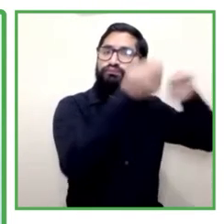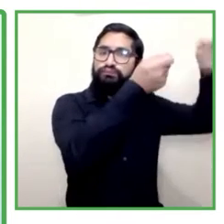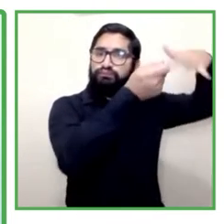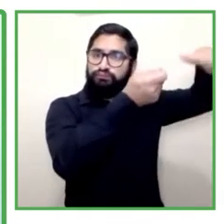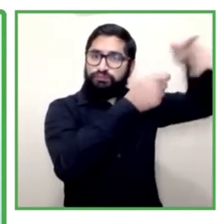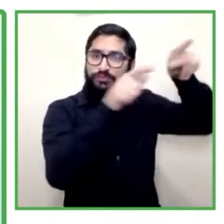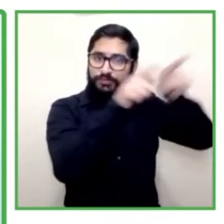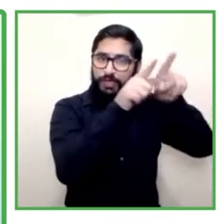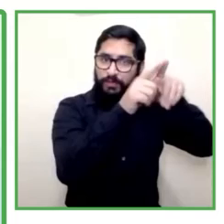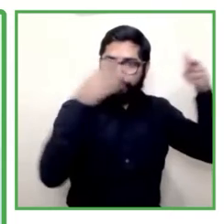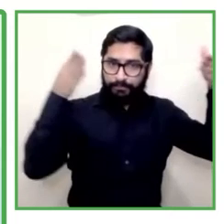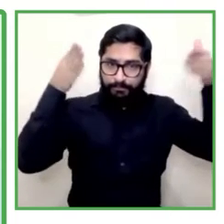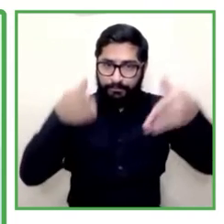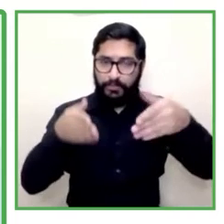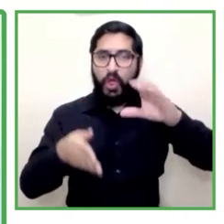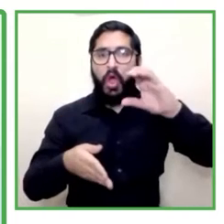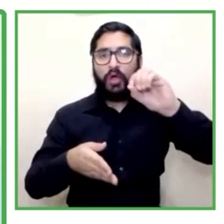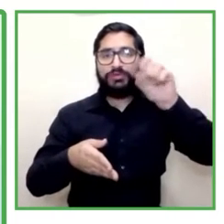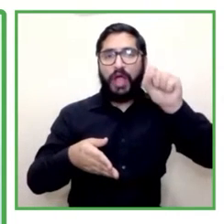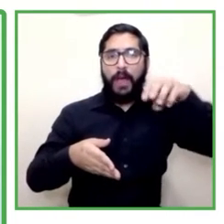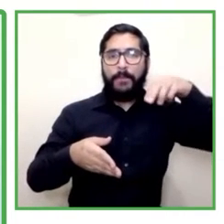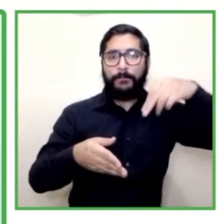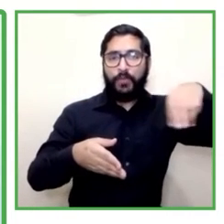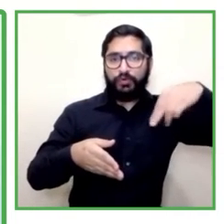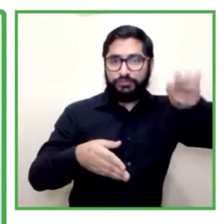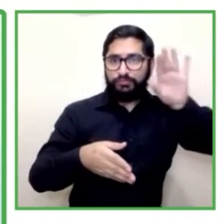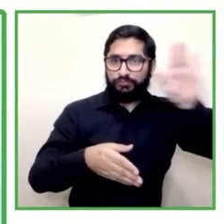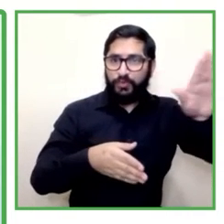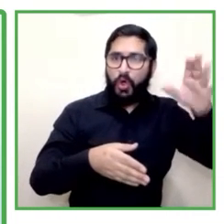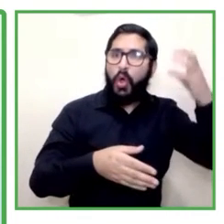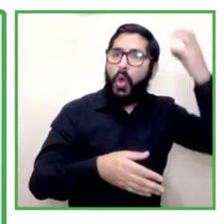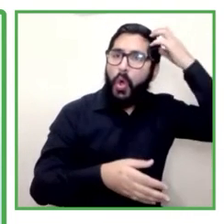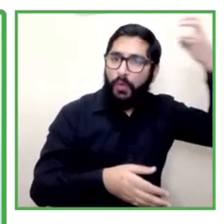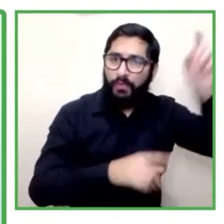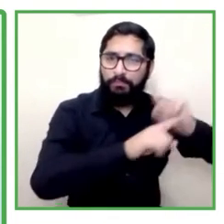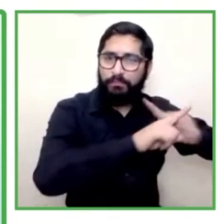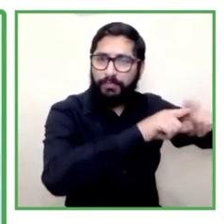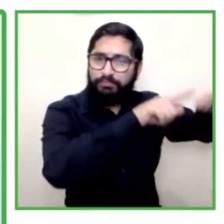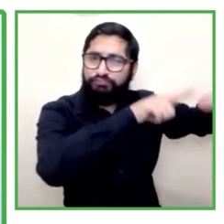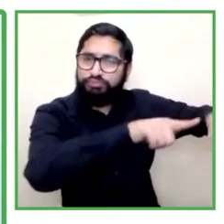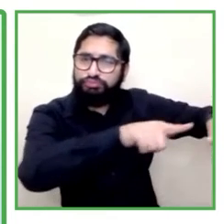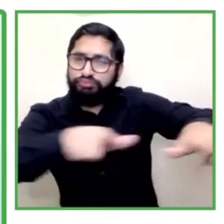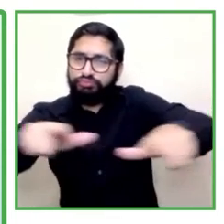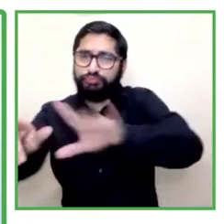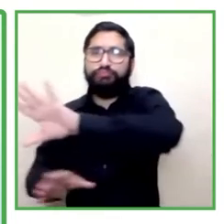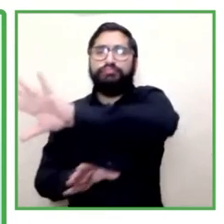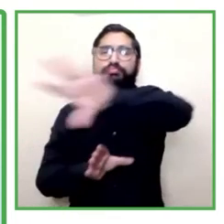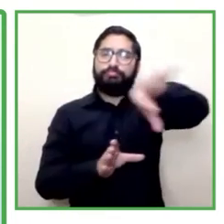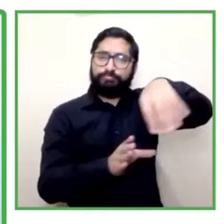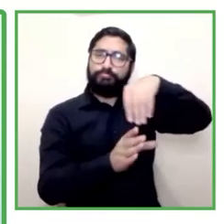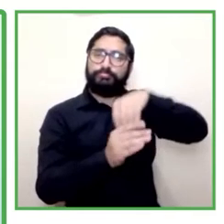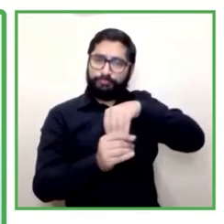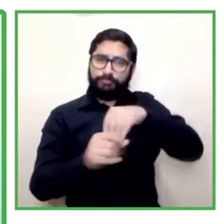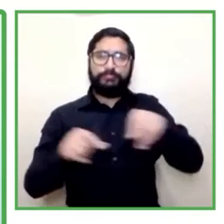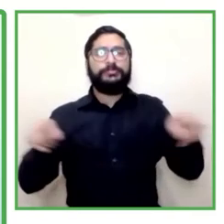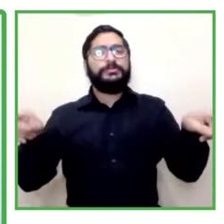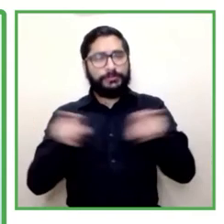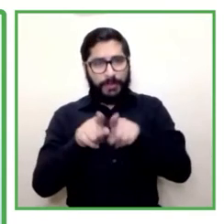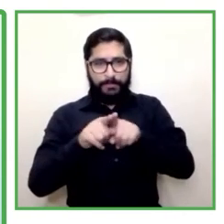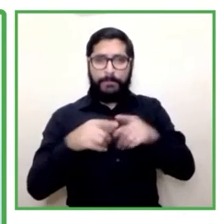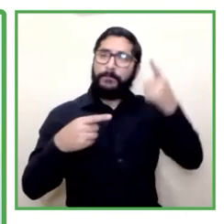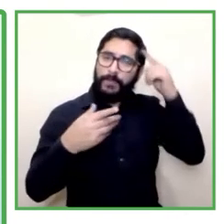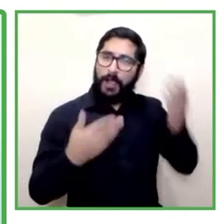discapacidad. Anecdóticamente, con todas las resistencias internas y externas a tener cursos de modalidad y learning para personas con discapacidad,